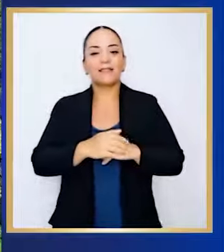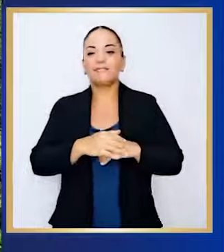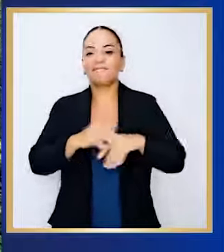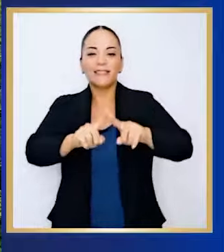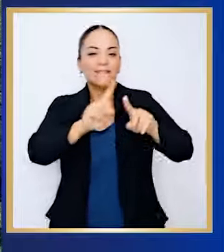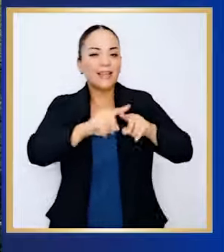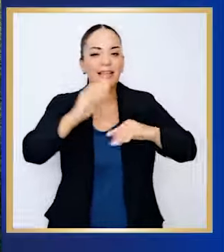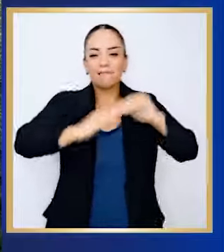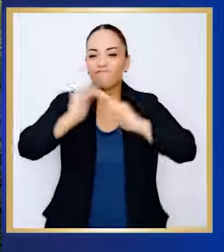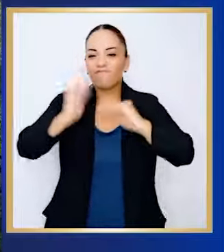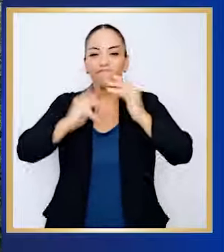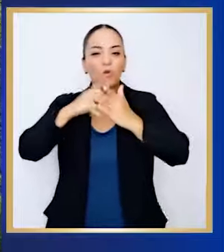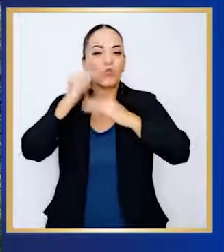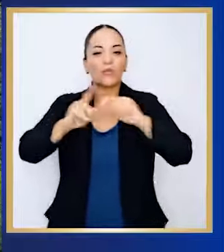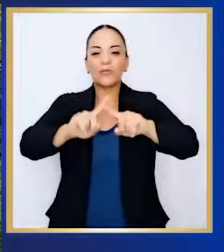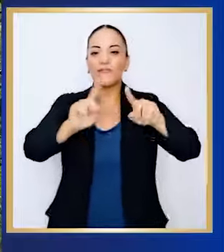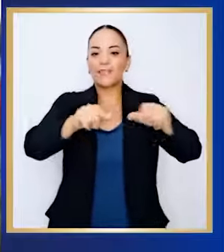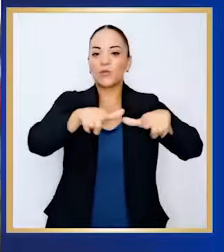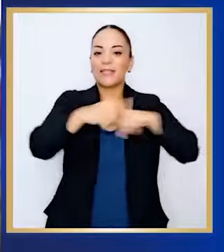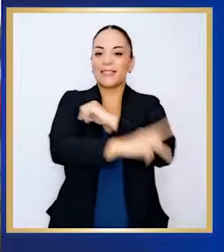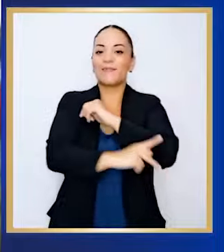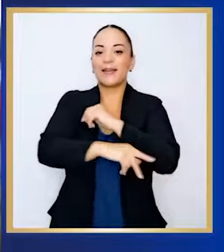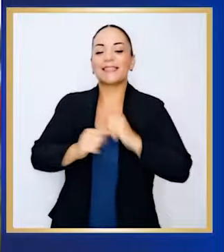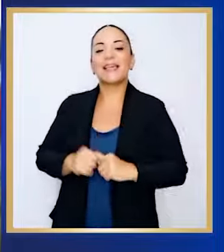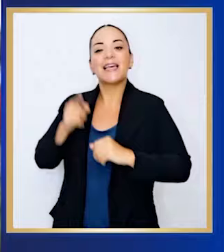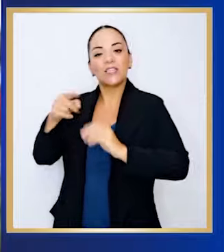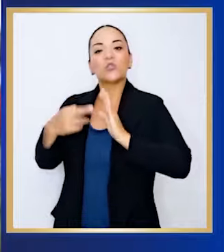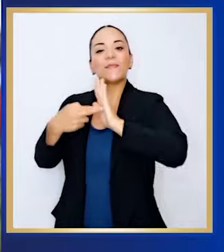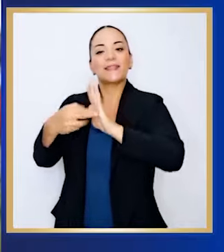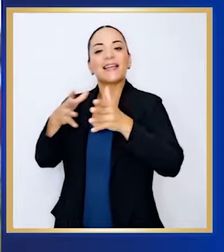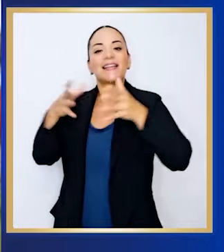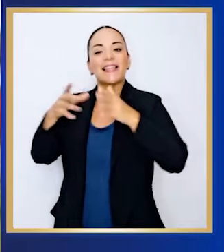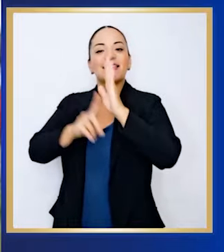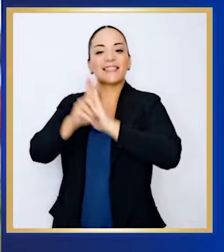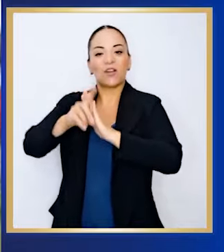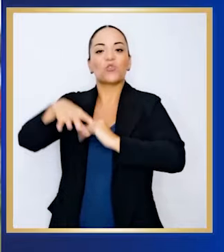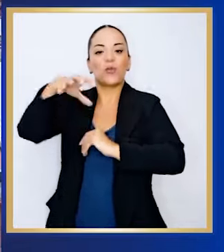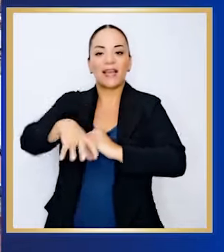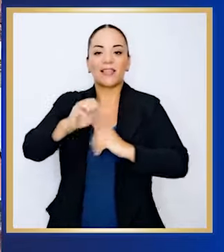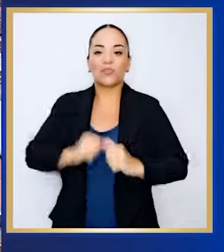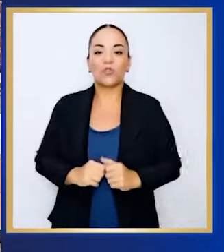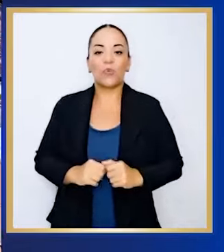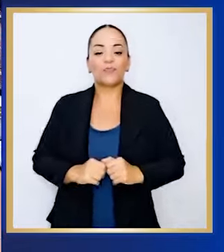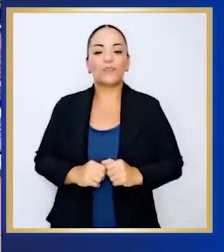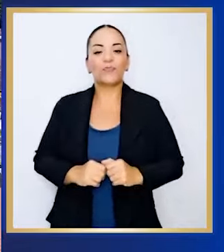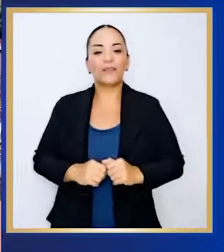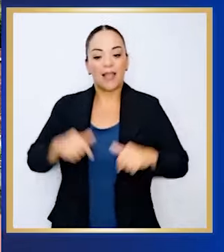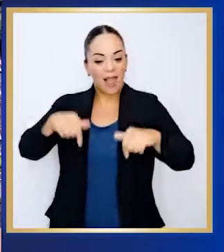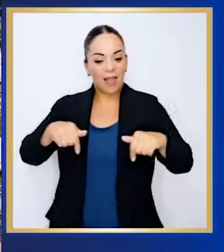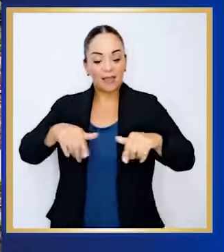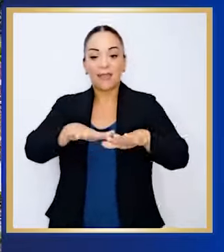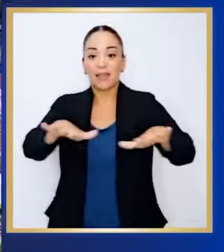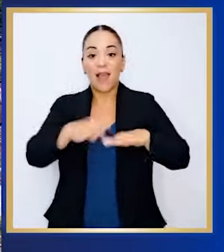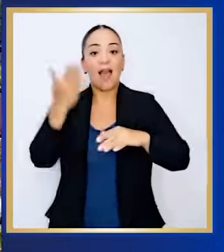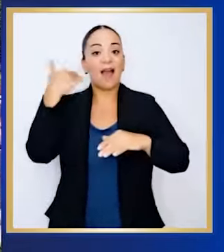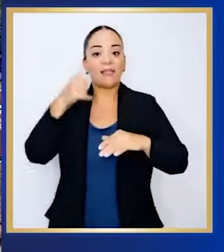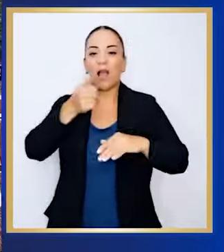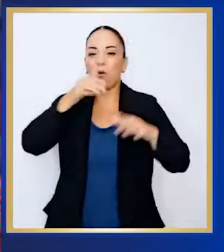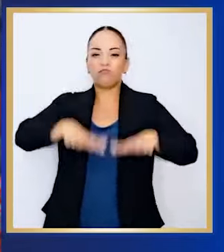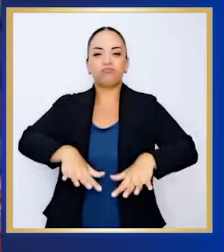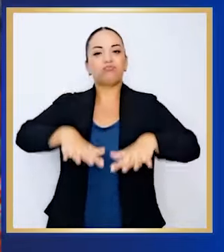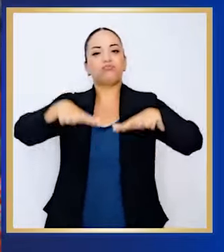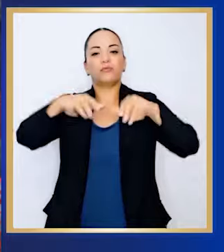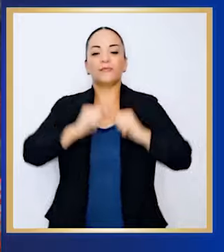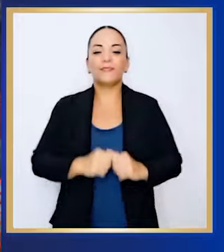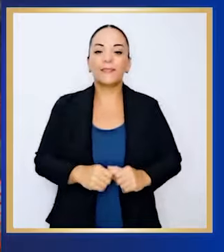obras y más obras por todo el país. Se representa un gran desarrollo para el cantón, porque toda esta zona aquí toda se inundaba mucho.